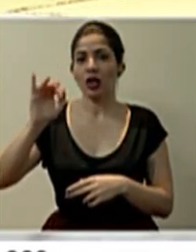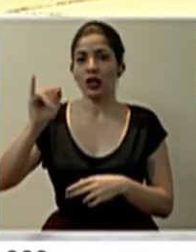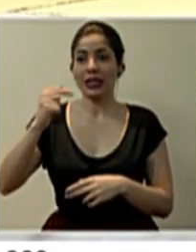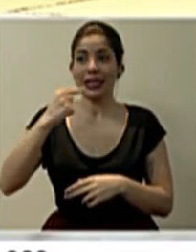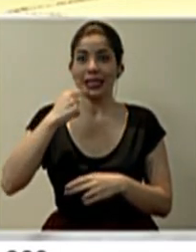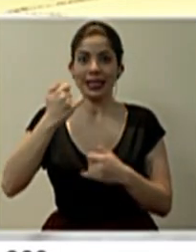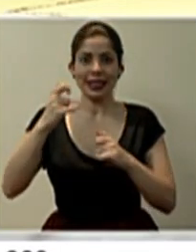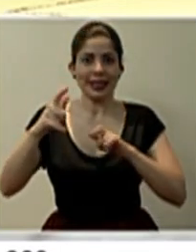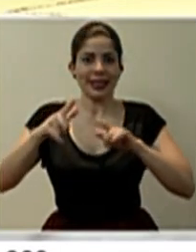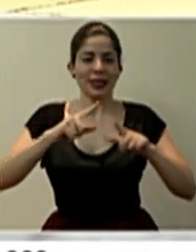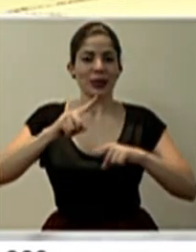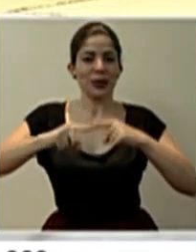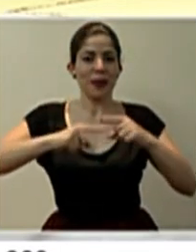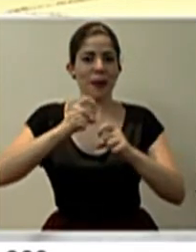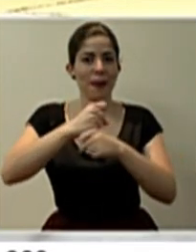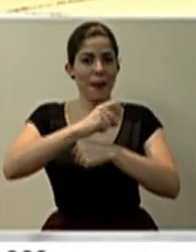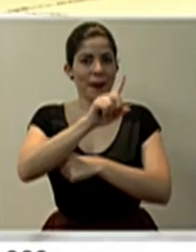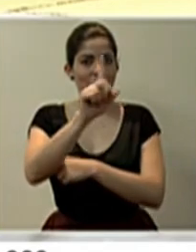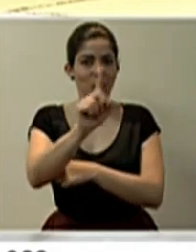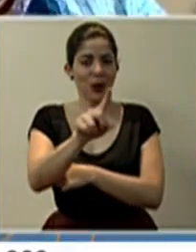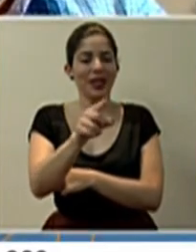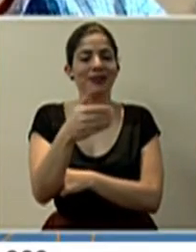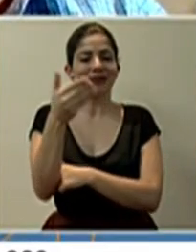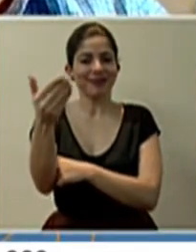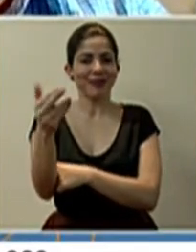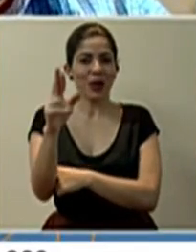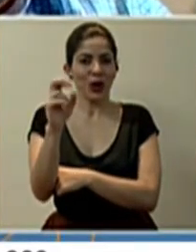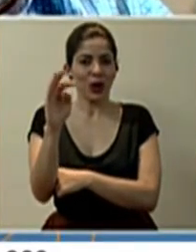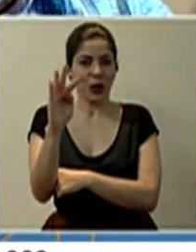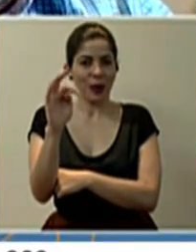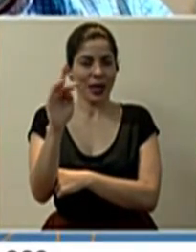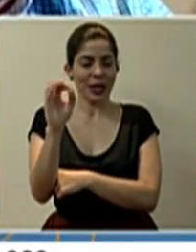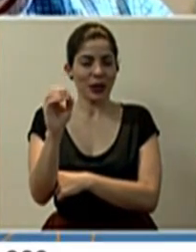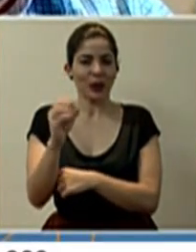listo para realizar su consulta. Adelante, Roberto.